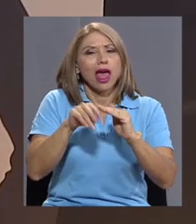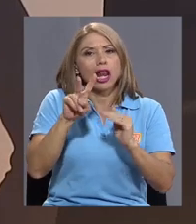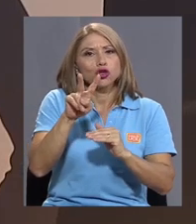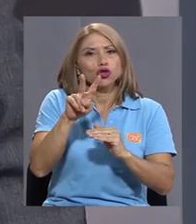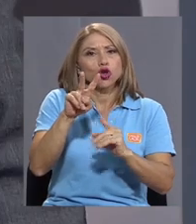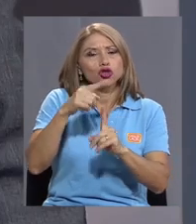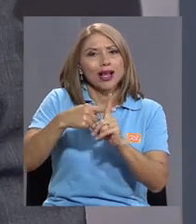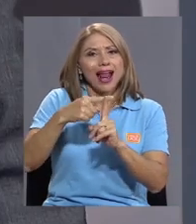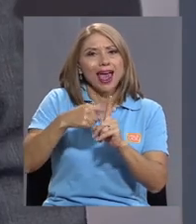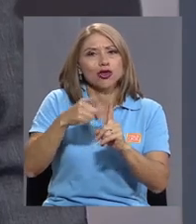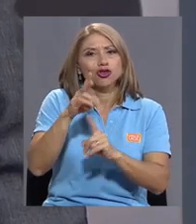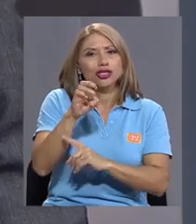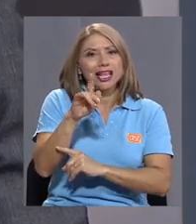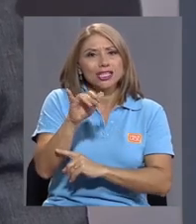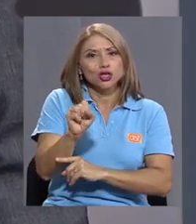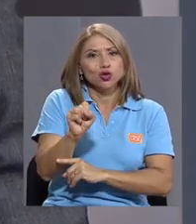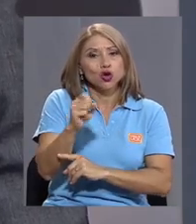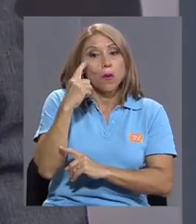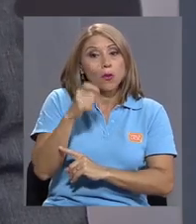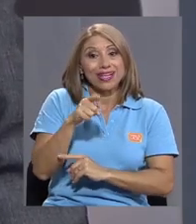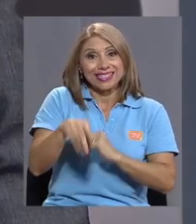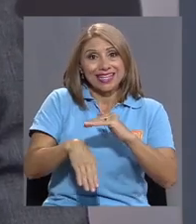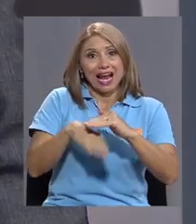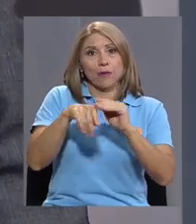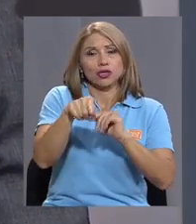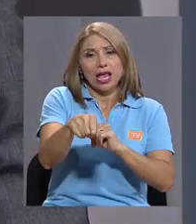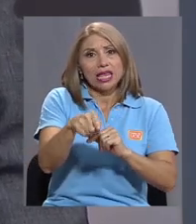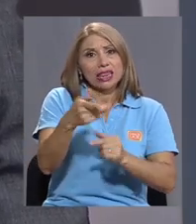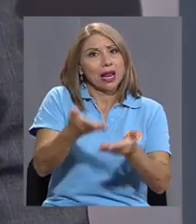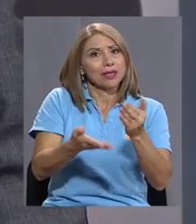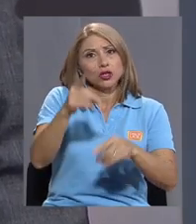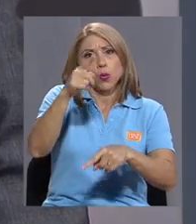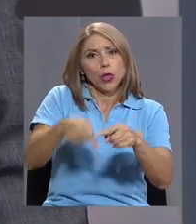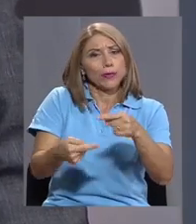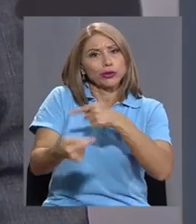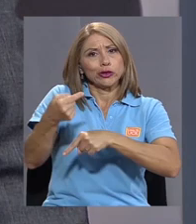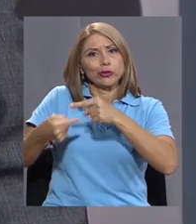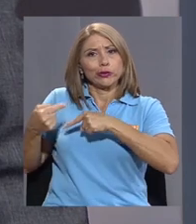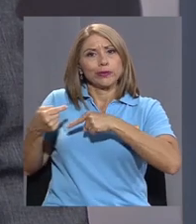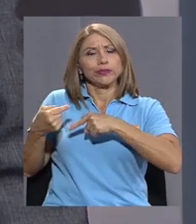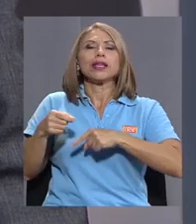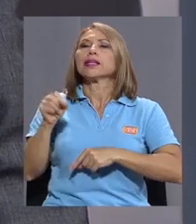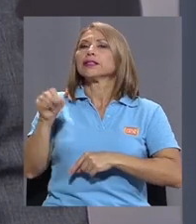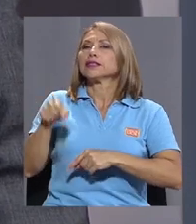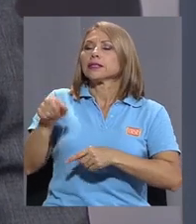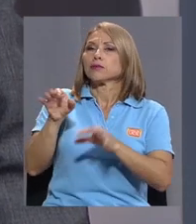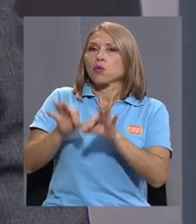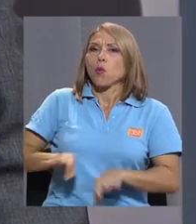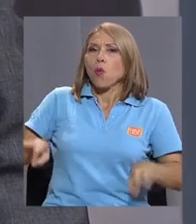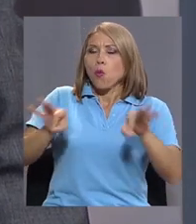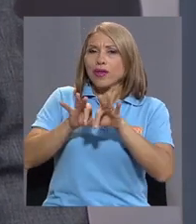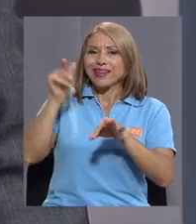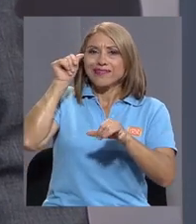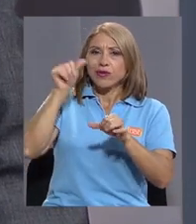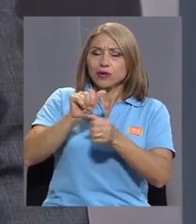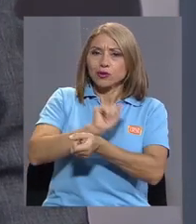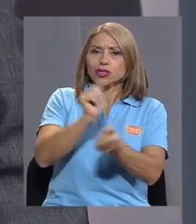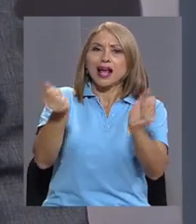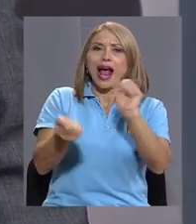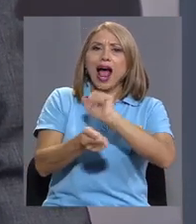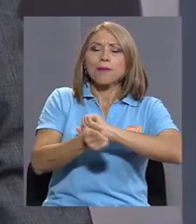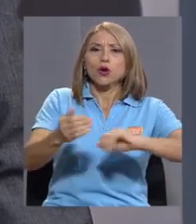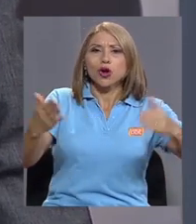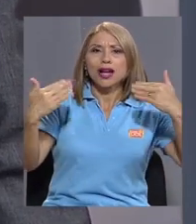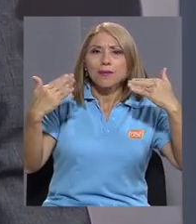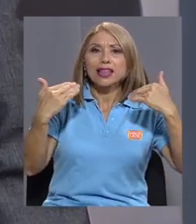tenga retorno. Sí, es muy importante que recordemos que el cambio climático es un problema global,